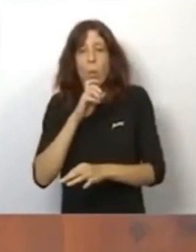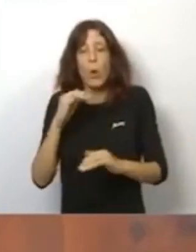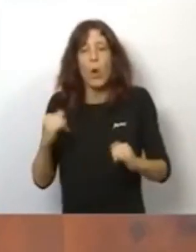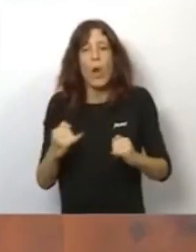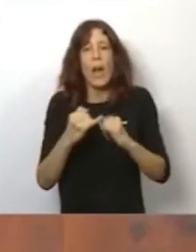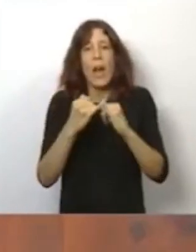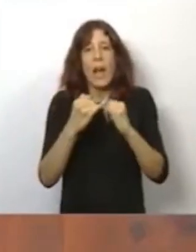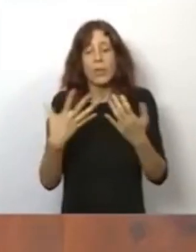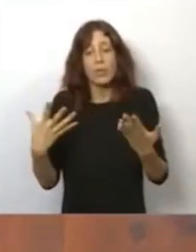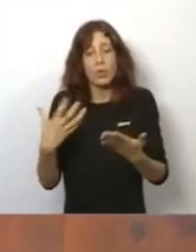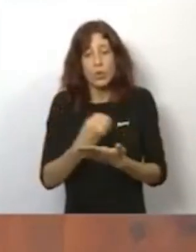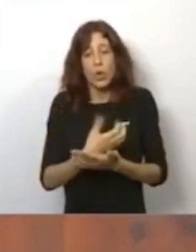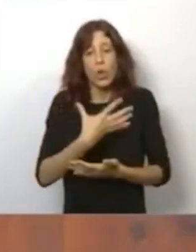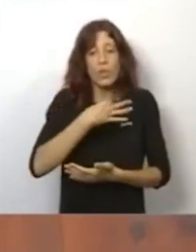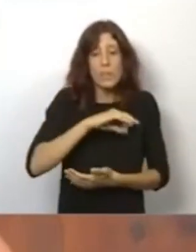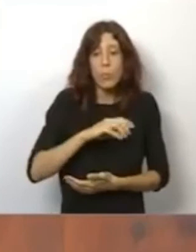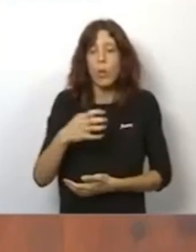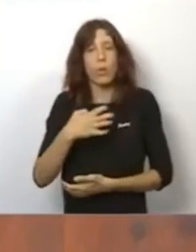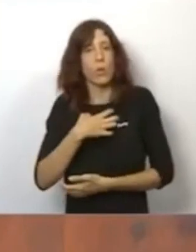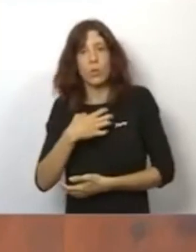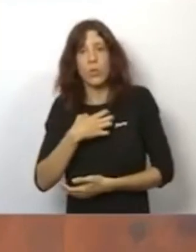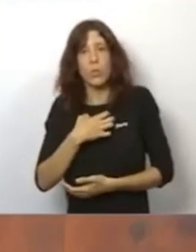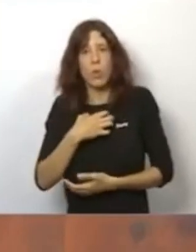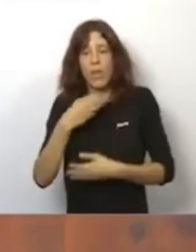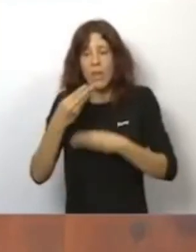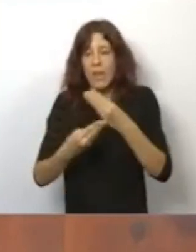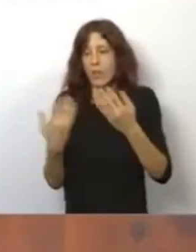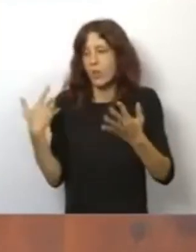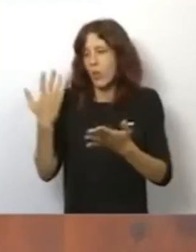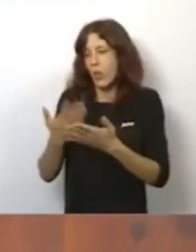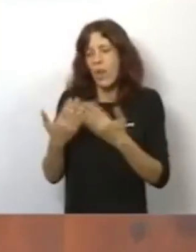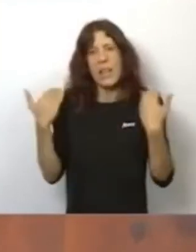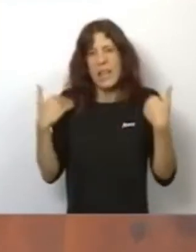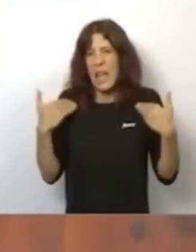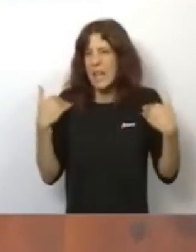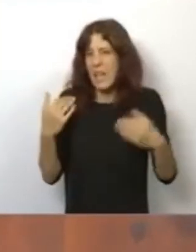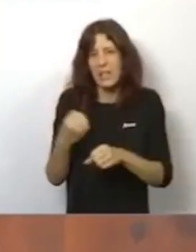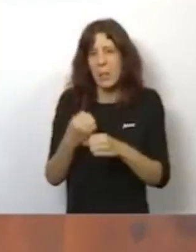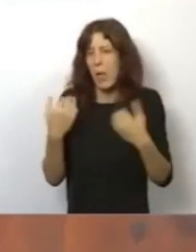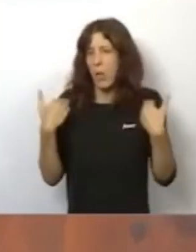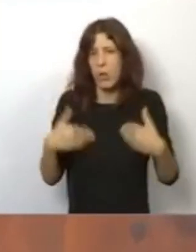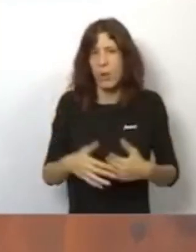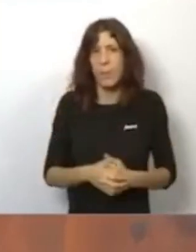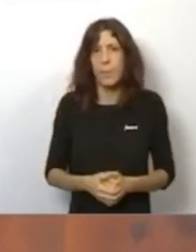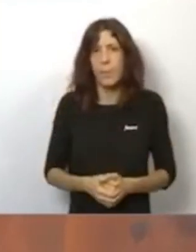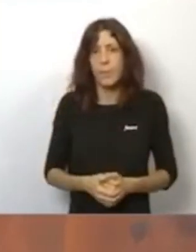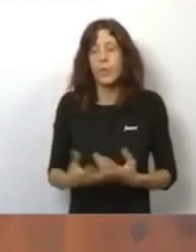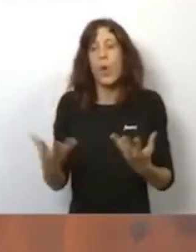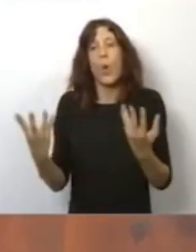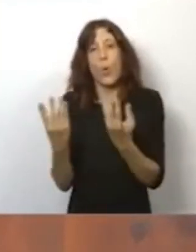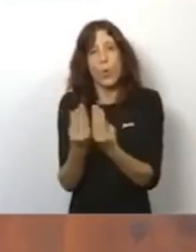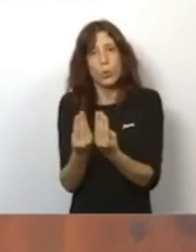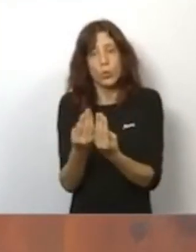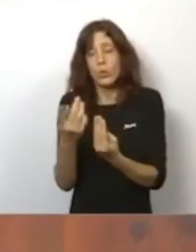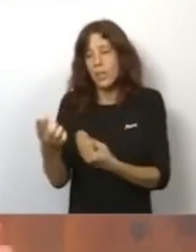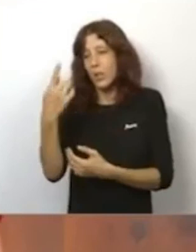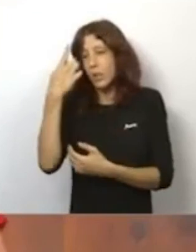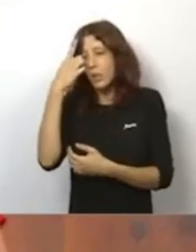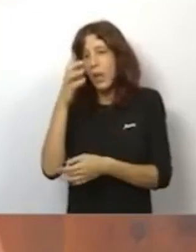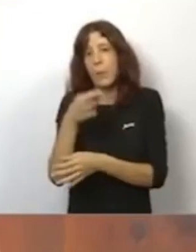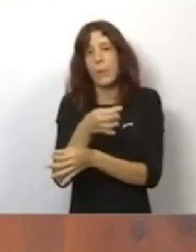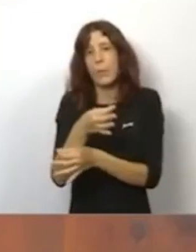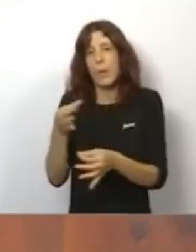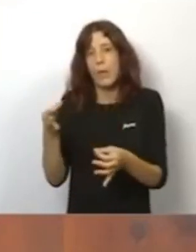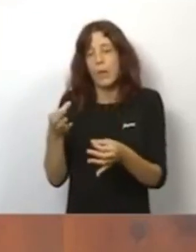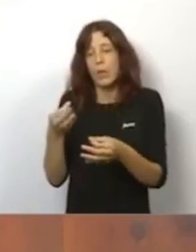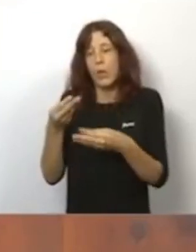actos que se pueden llevar a cabo eso ya viene trabajándose desde hace muchísimo tiempo con ellos y saben ellos perfectamente qué